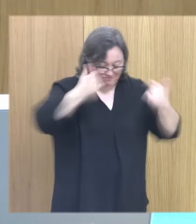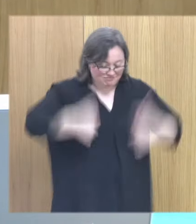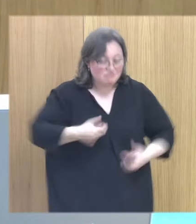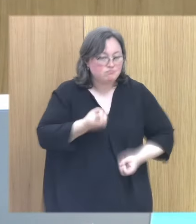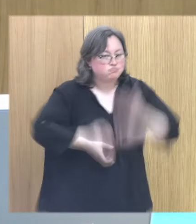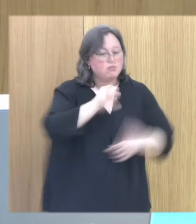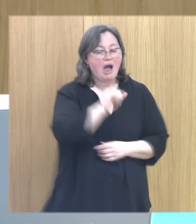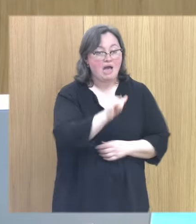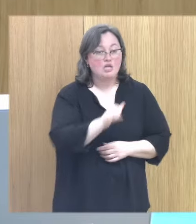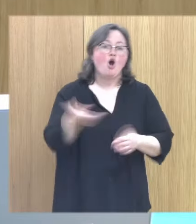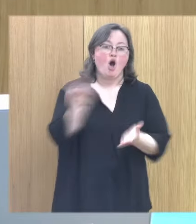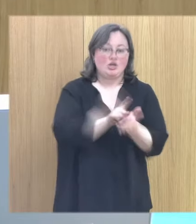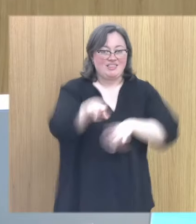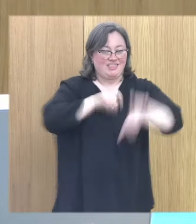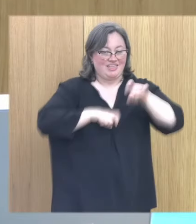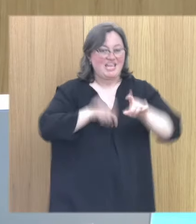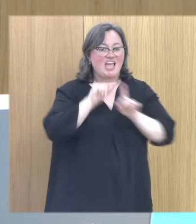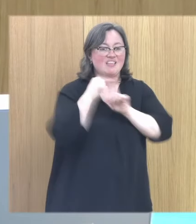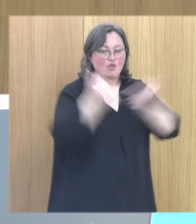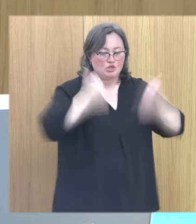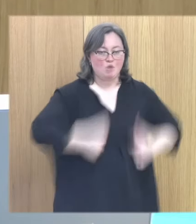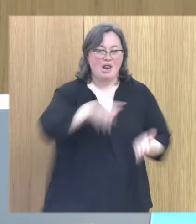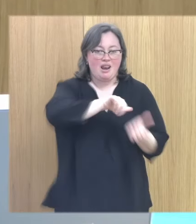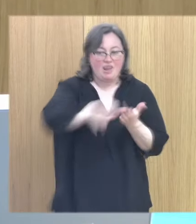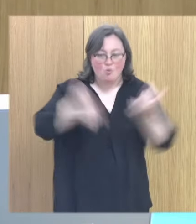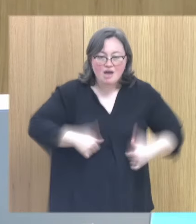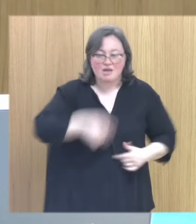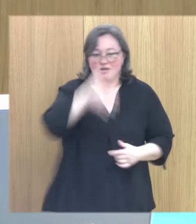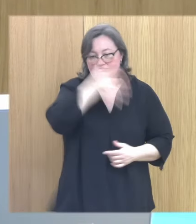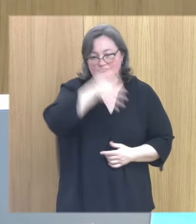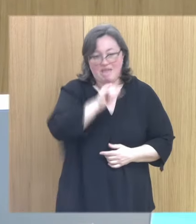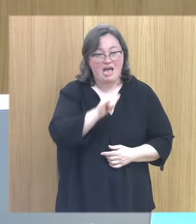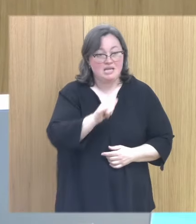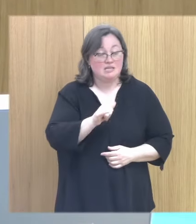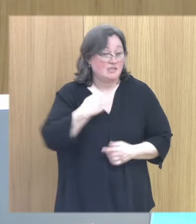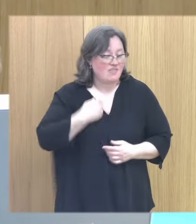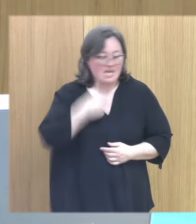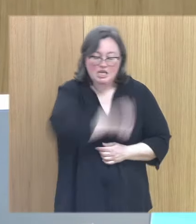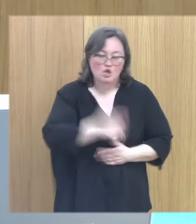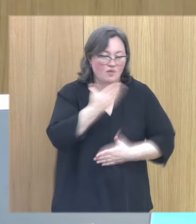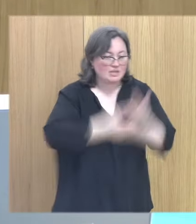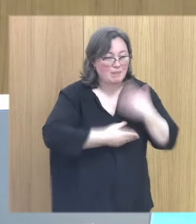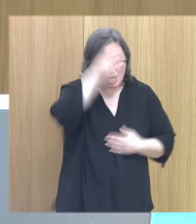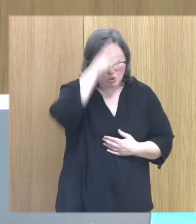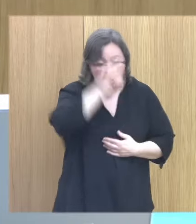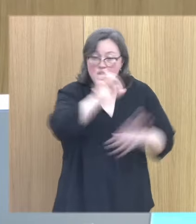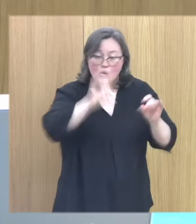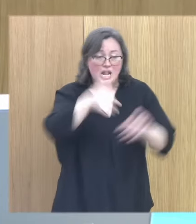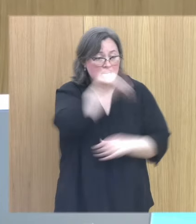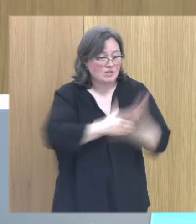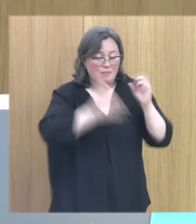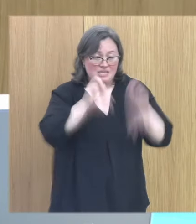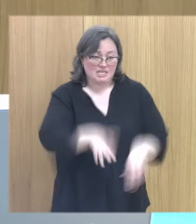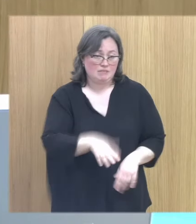entonces yo vuelvo una y otra vez a los indicadores corporales los indicadores corporales los va a tener un niño con discapacidad intelectual igual que un niño sin